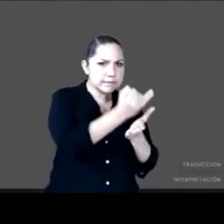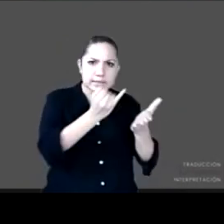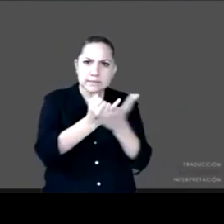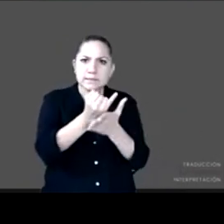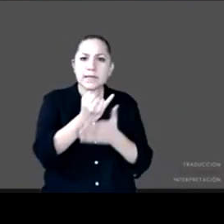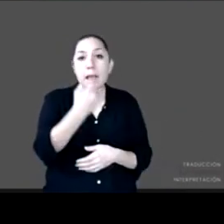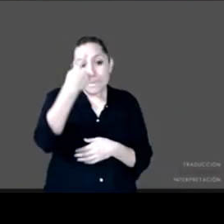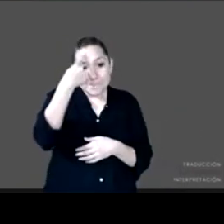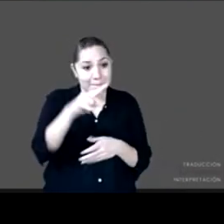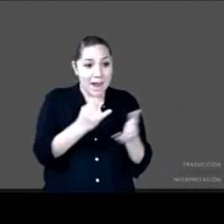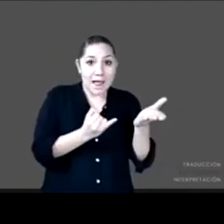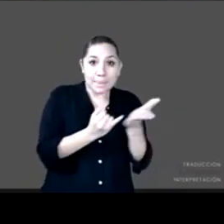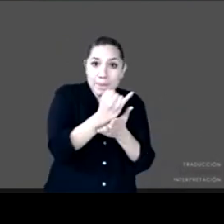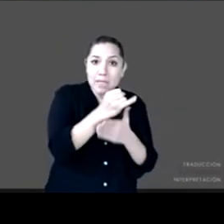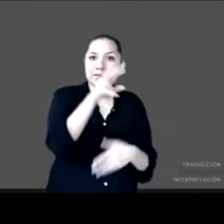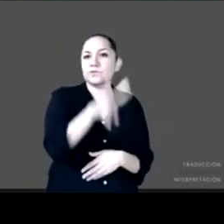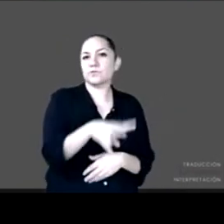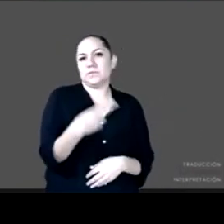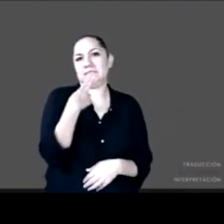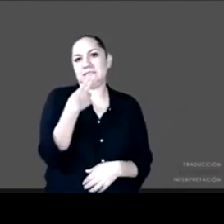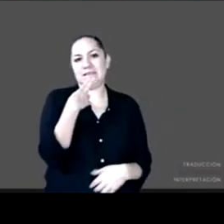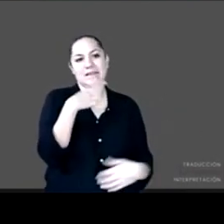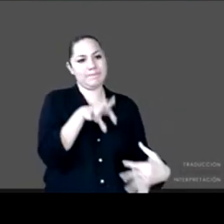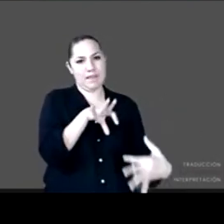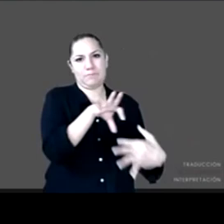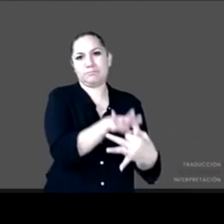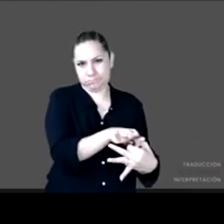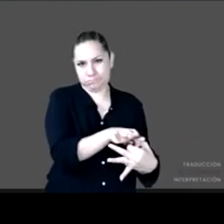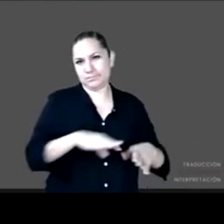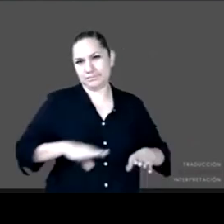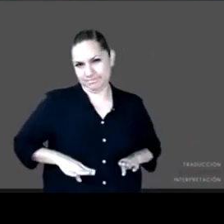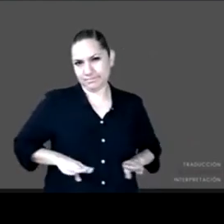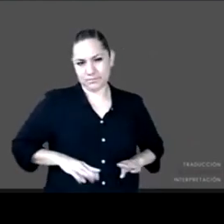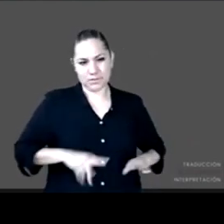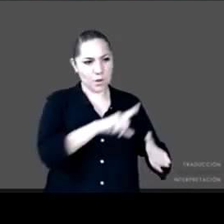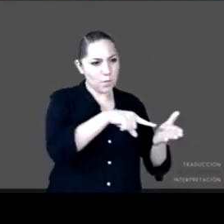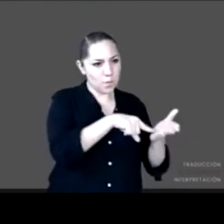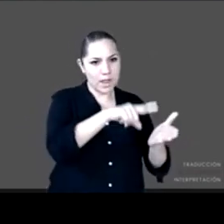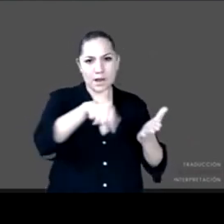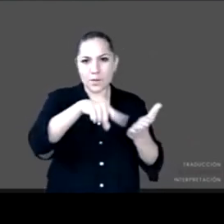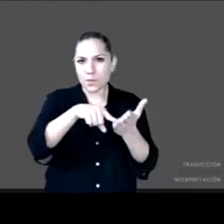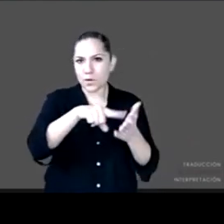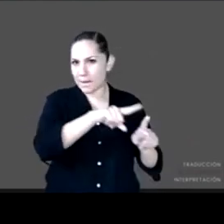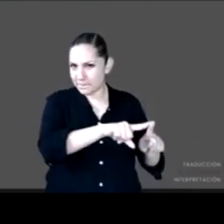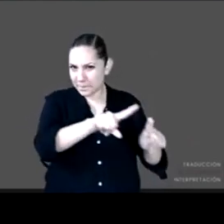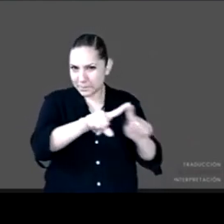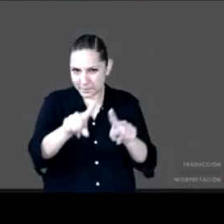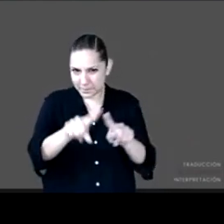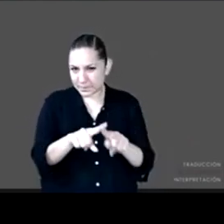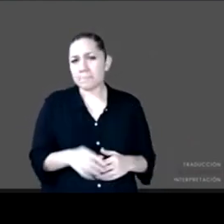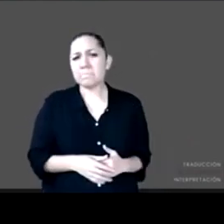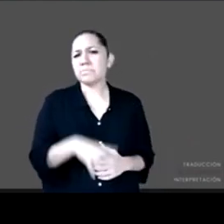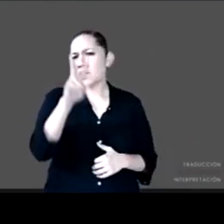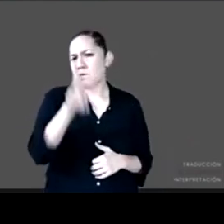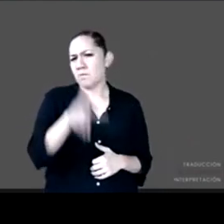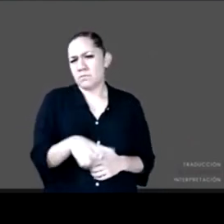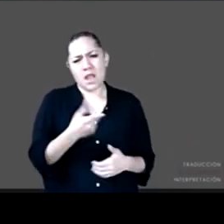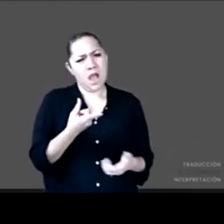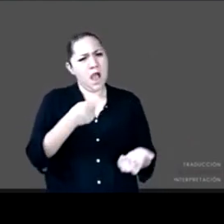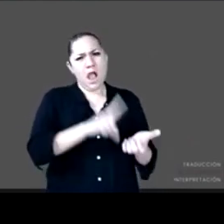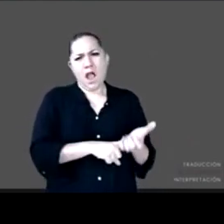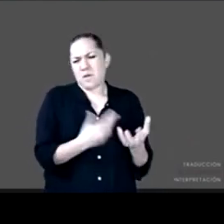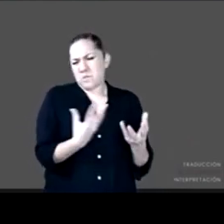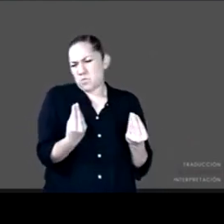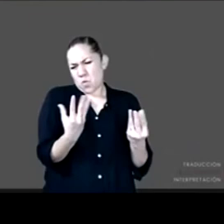enfrentar estas particularidades de cada lugar tenemos miles de historias de niños